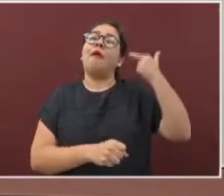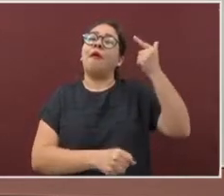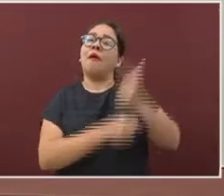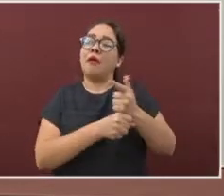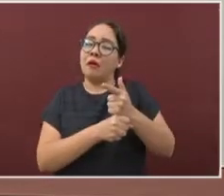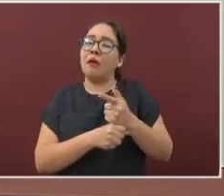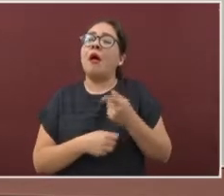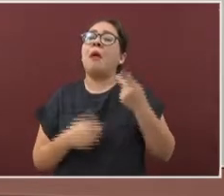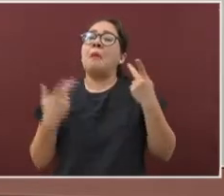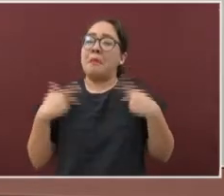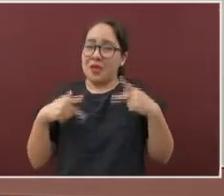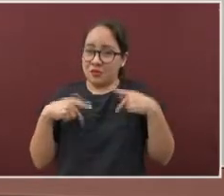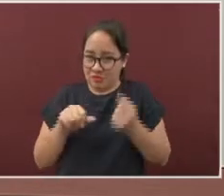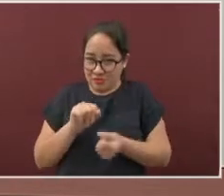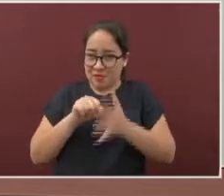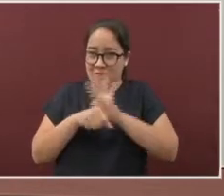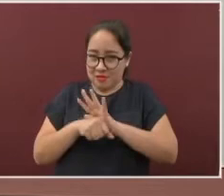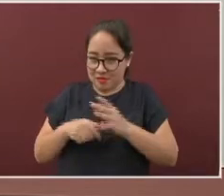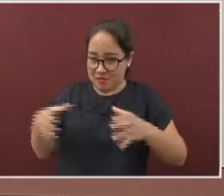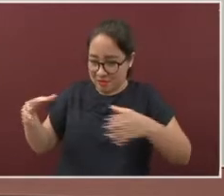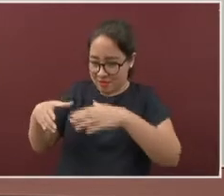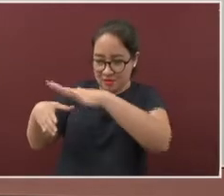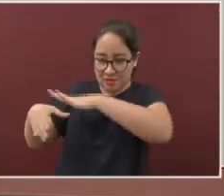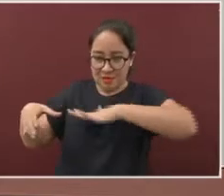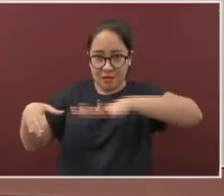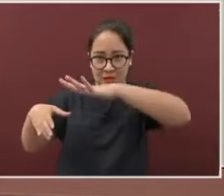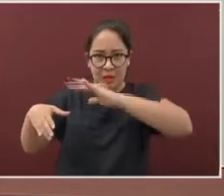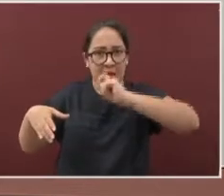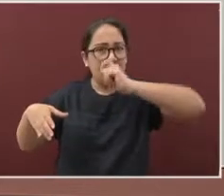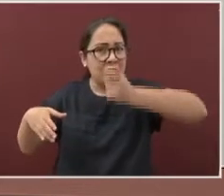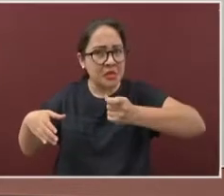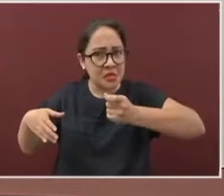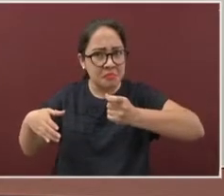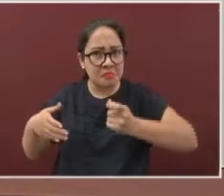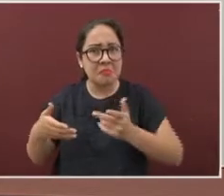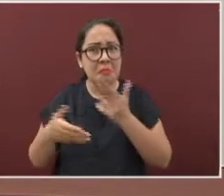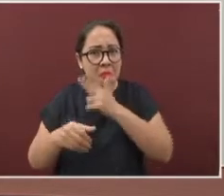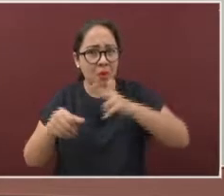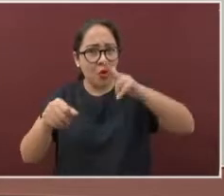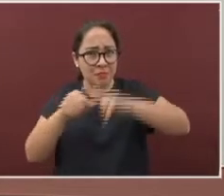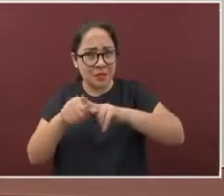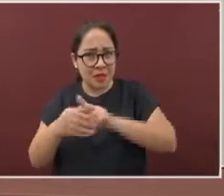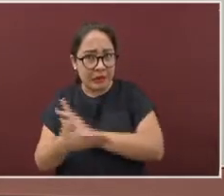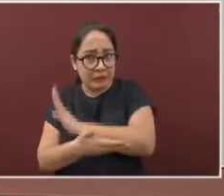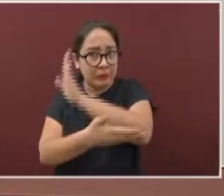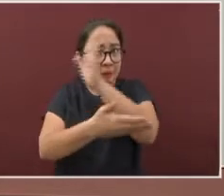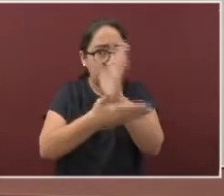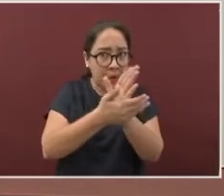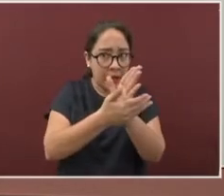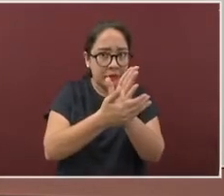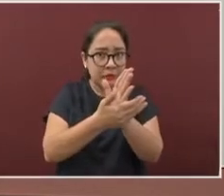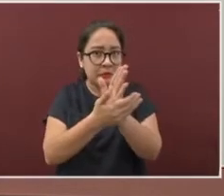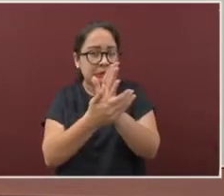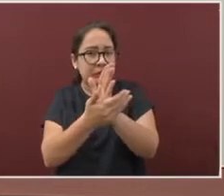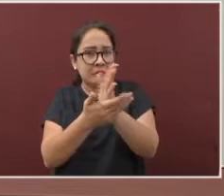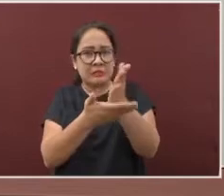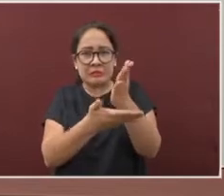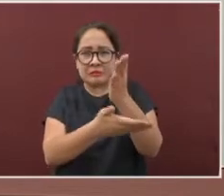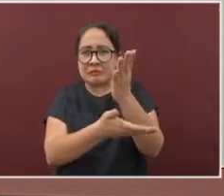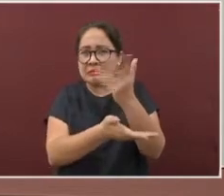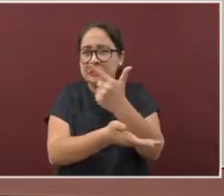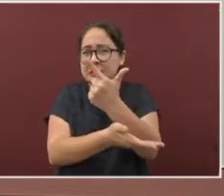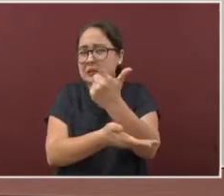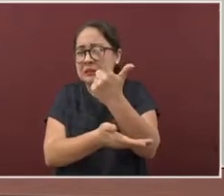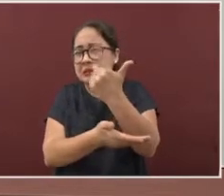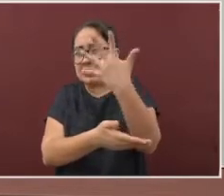los pacientes con el virus COVID-19 acuden a recibir atención después de siete a diez días de comenzar